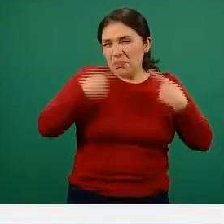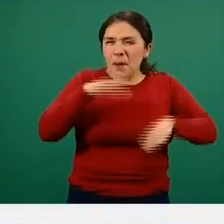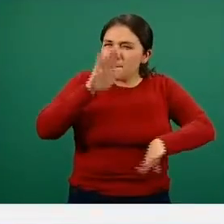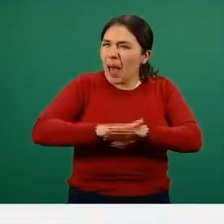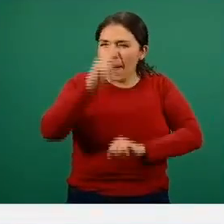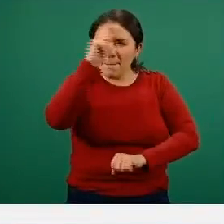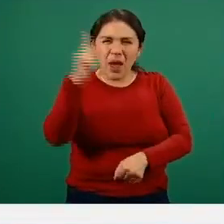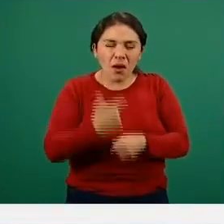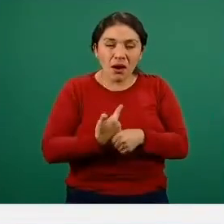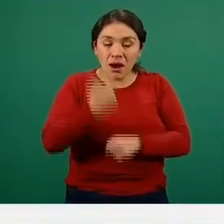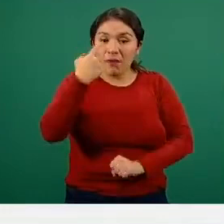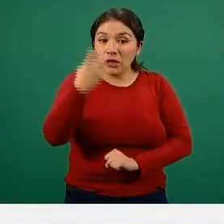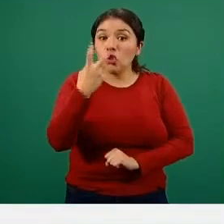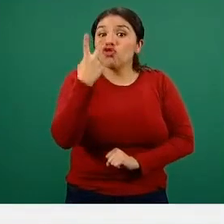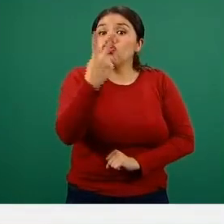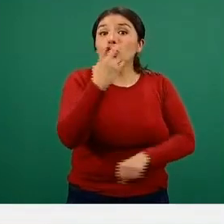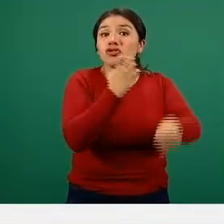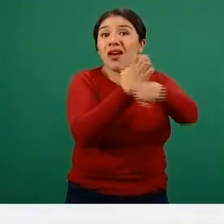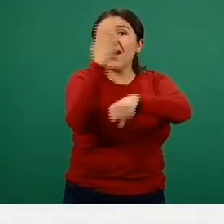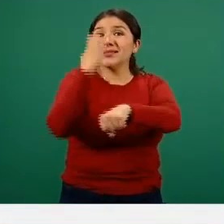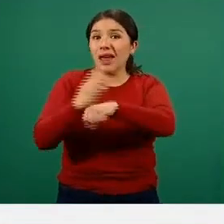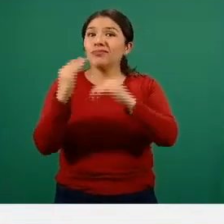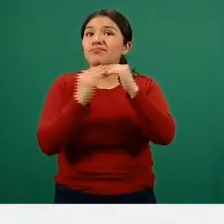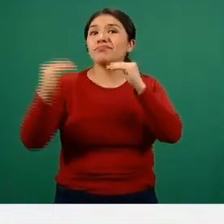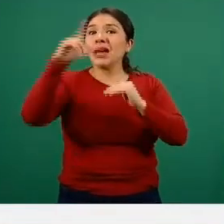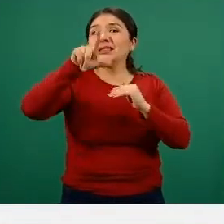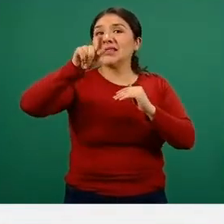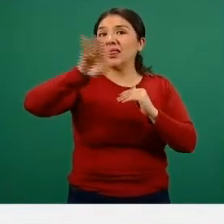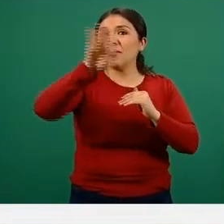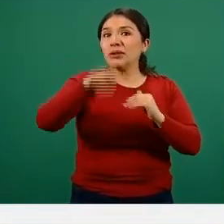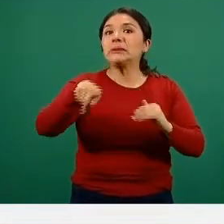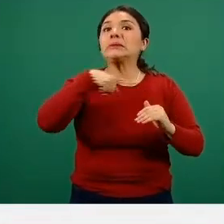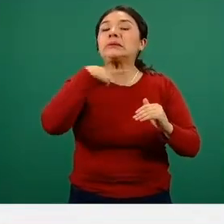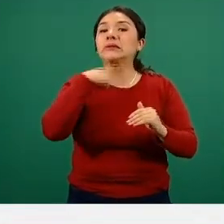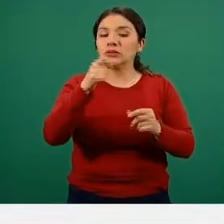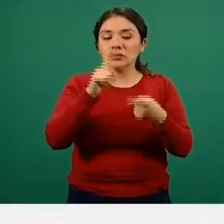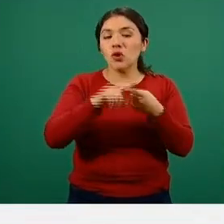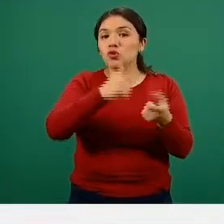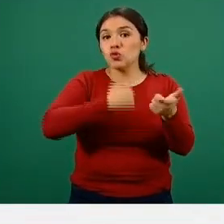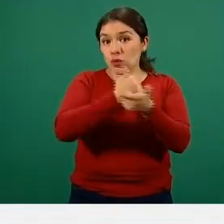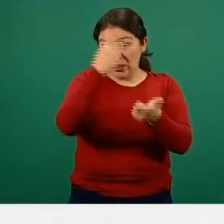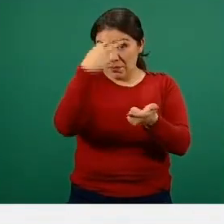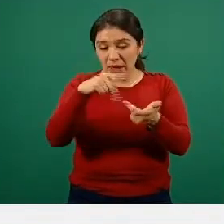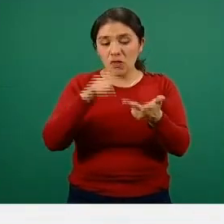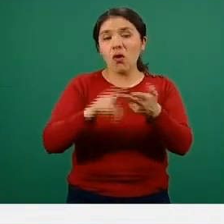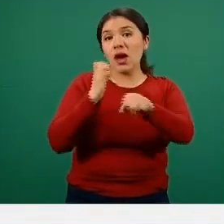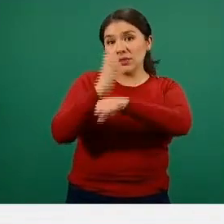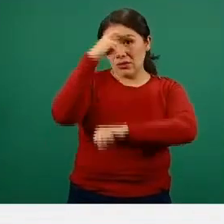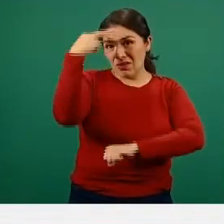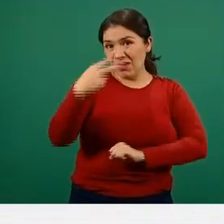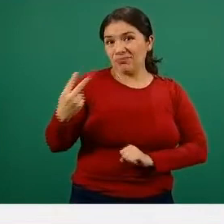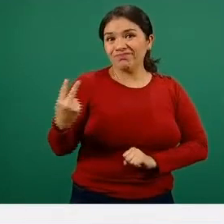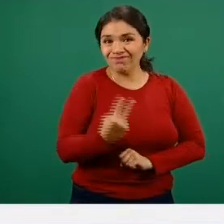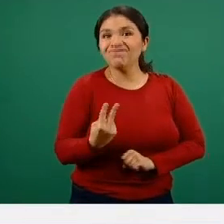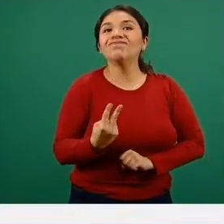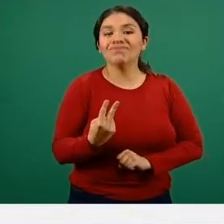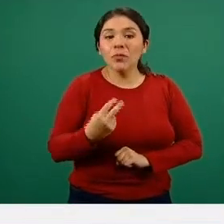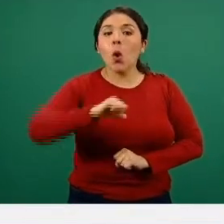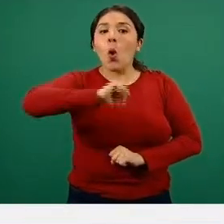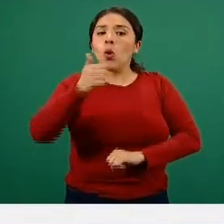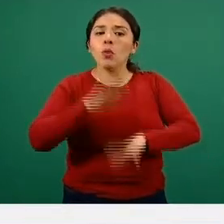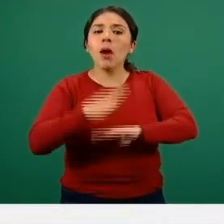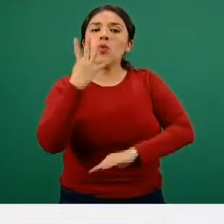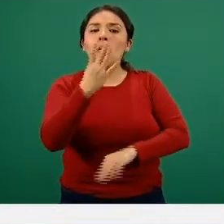tenemos sólo dos entidades que están superando el 70 por ciento que ya comentamos, son Ciudad de México y Estado de México. Y tenemos cuatro